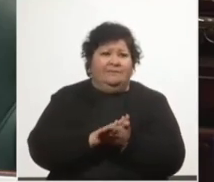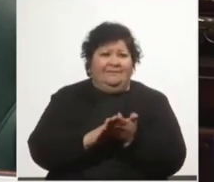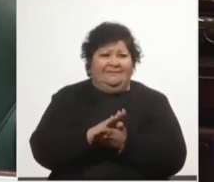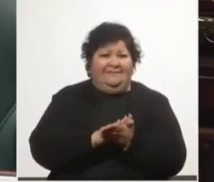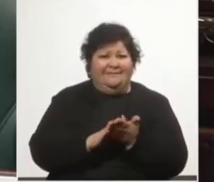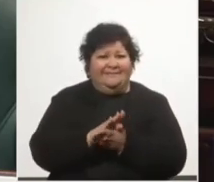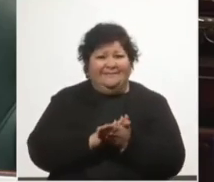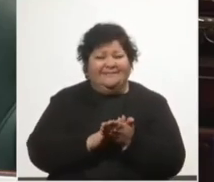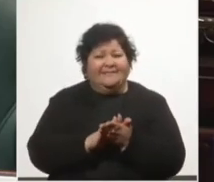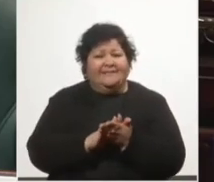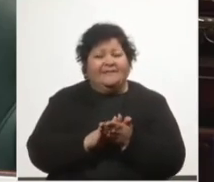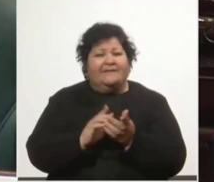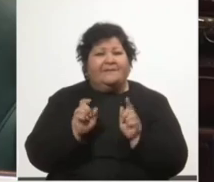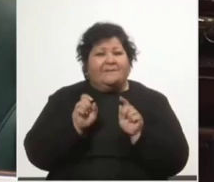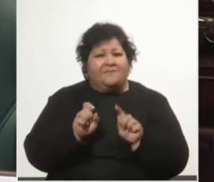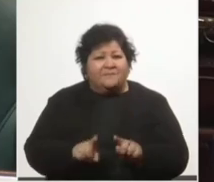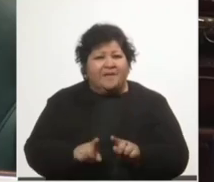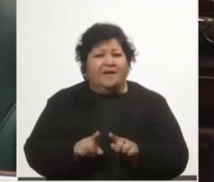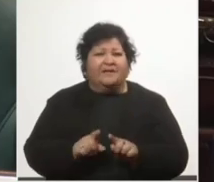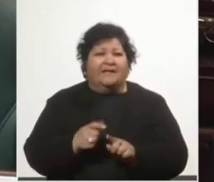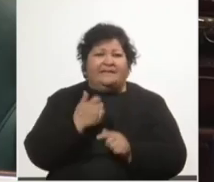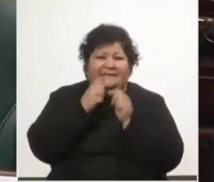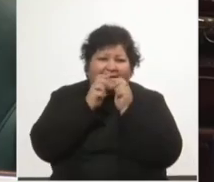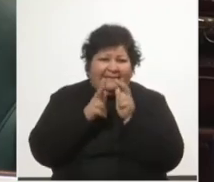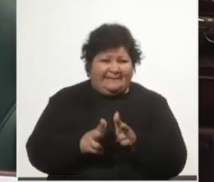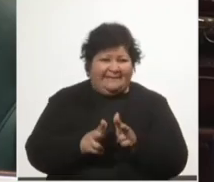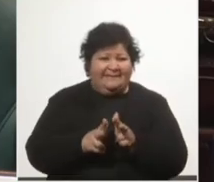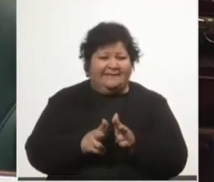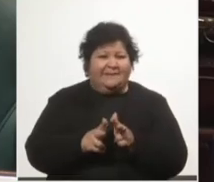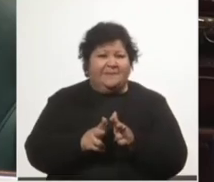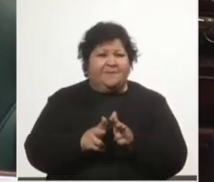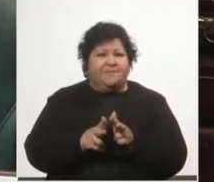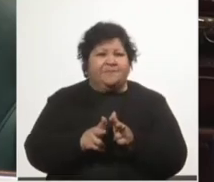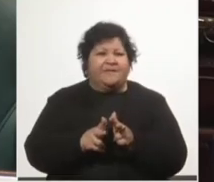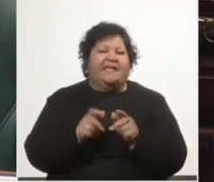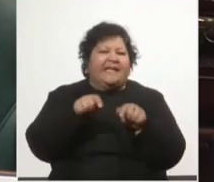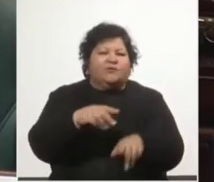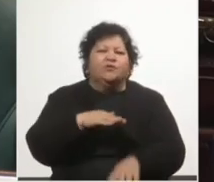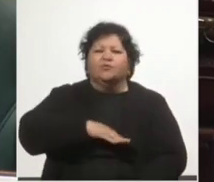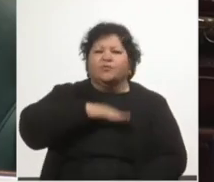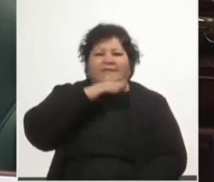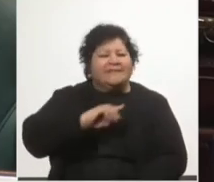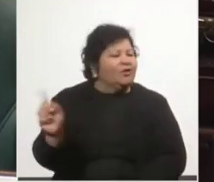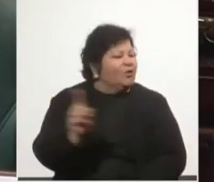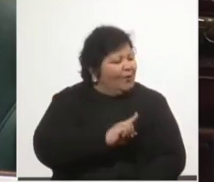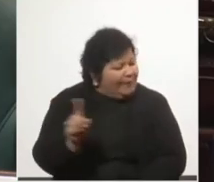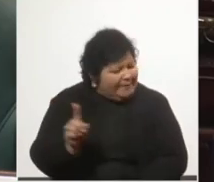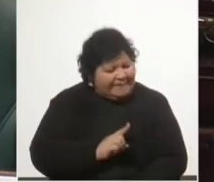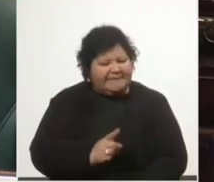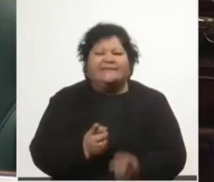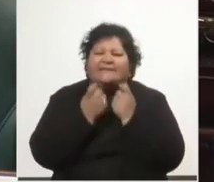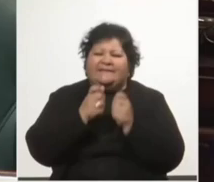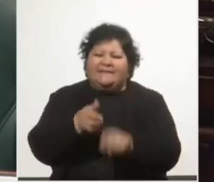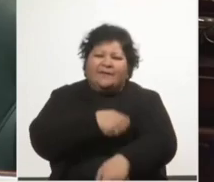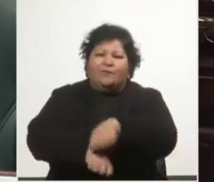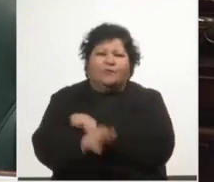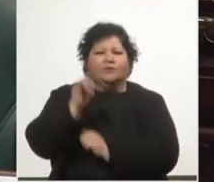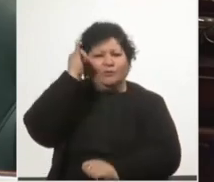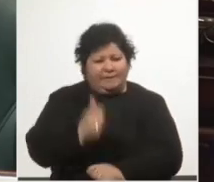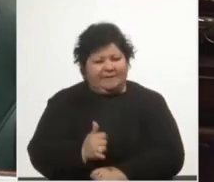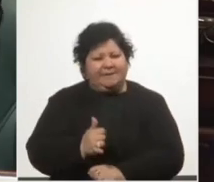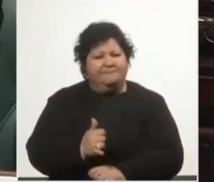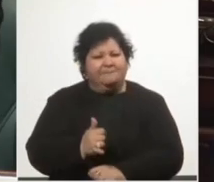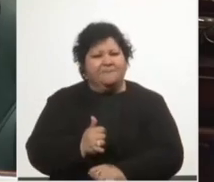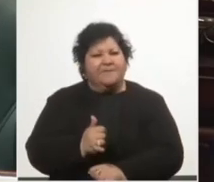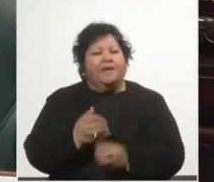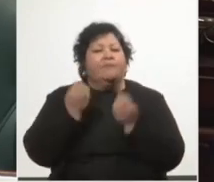Acá hay que decir que somos conscientes de que esto ha sido insuficiente y que la situación requiere más esfuerzos. Por eso, reitero,